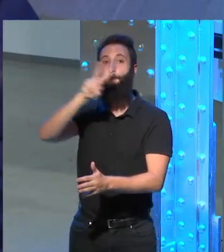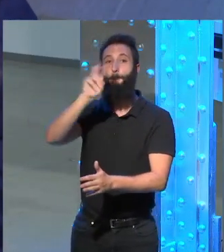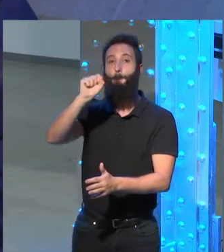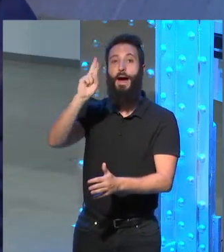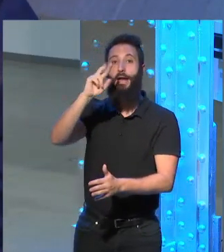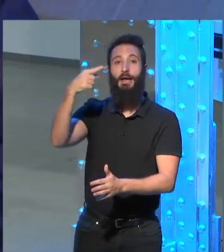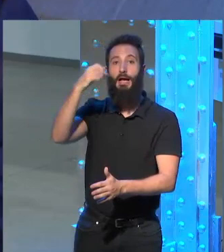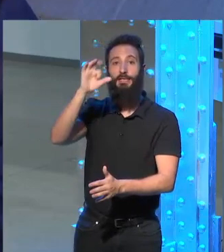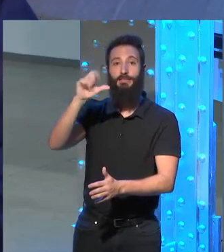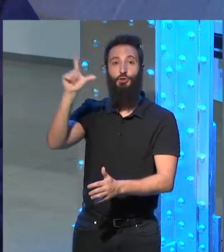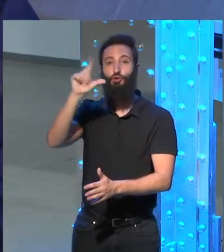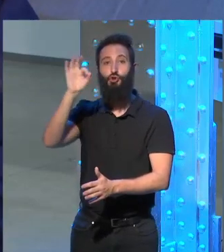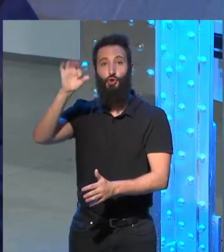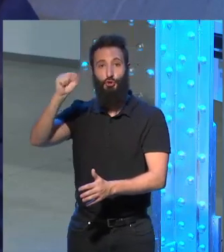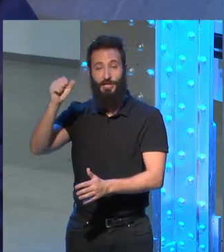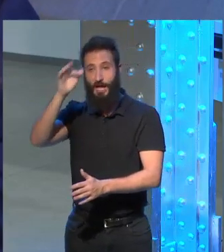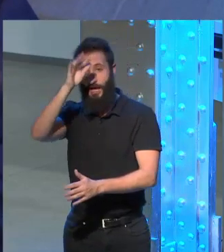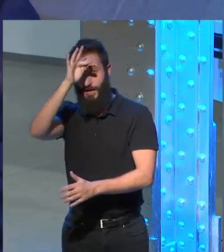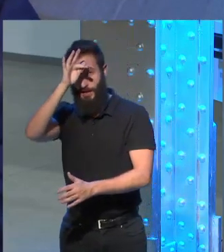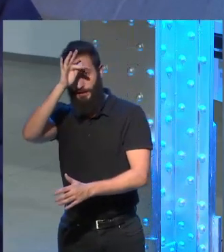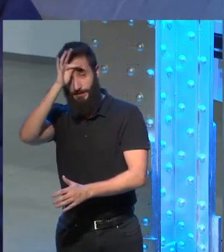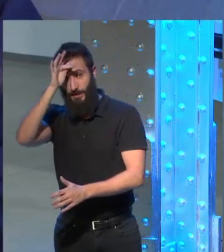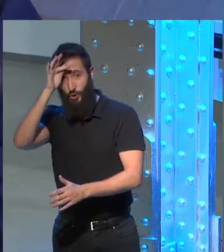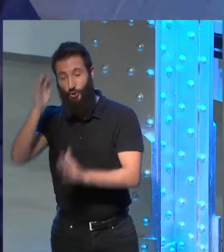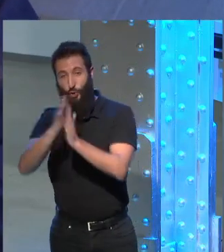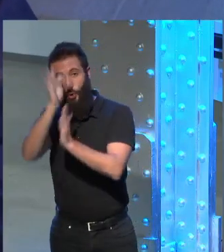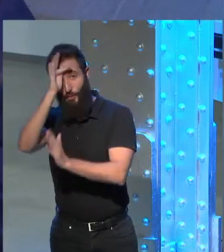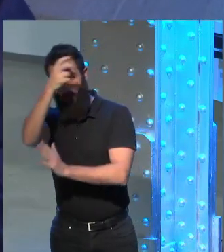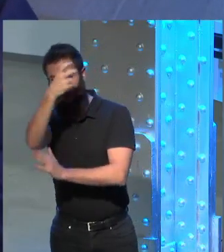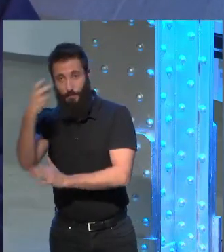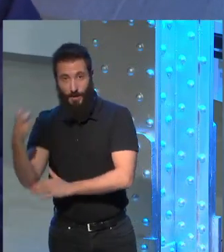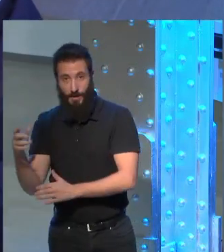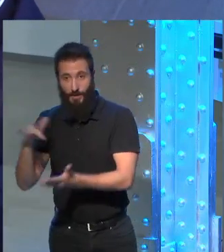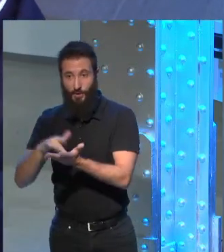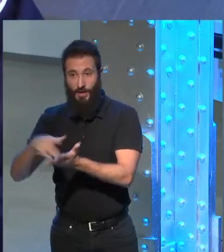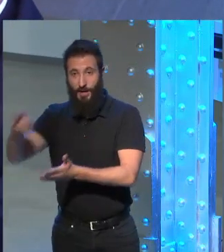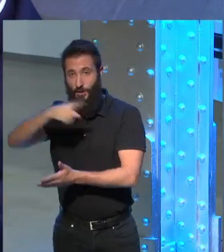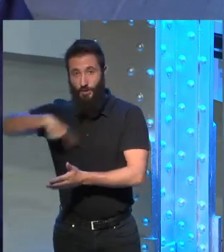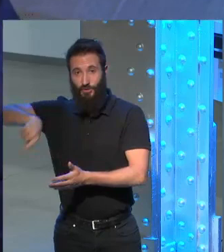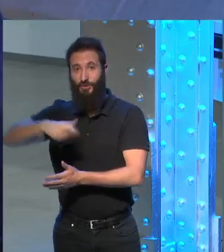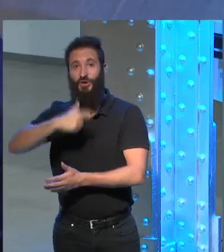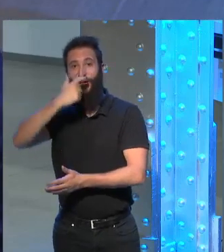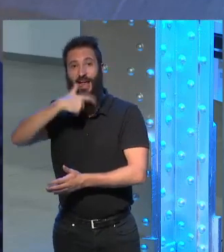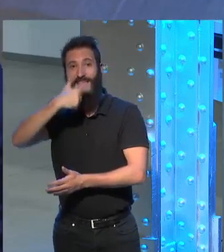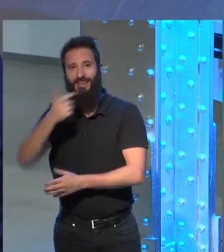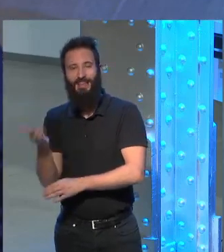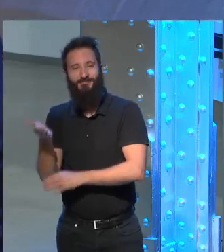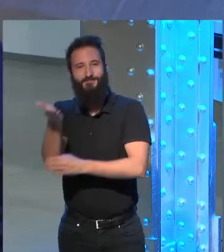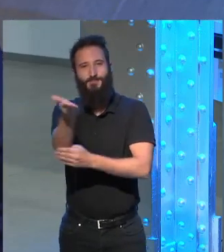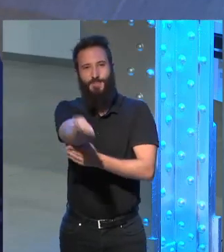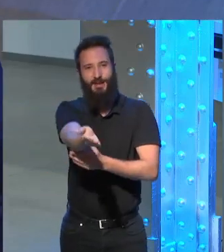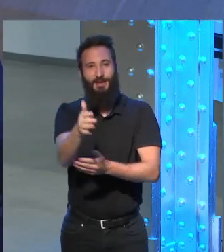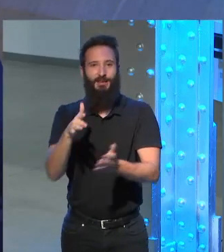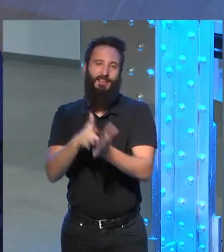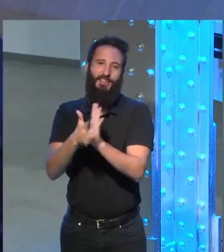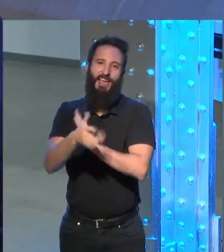a santo domingo a presentar su libro le daremos una galleta una galleta